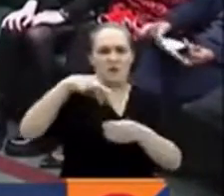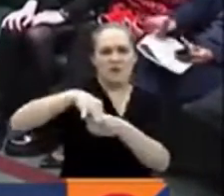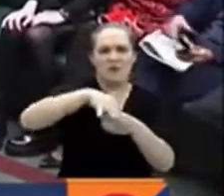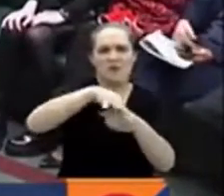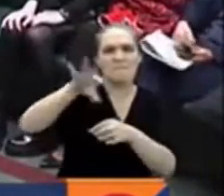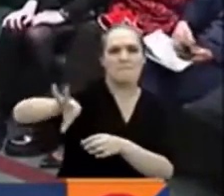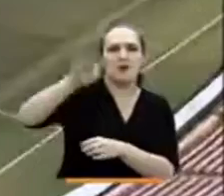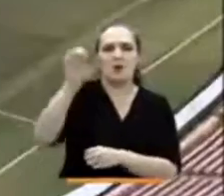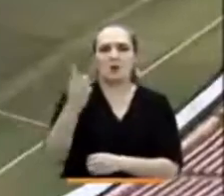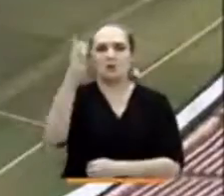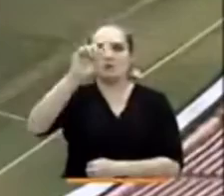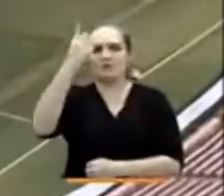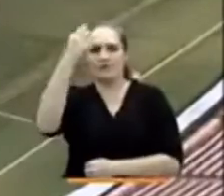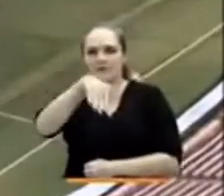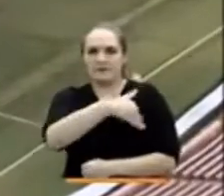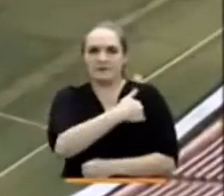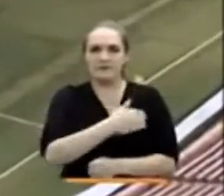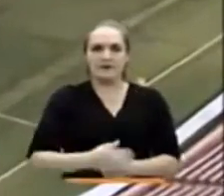ministro.